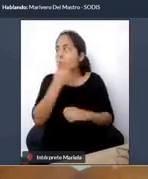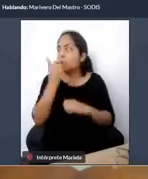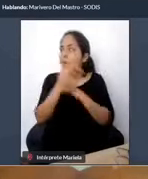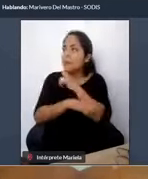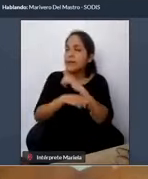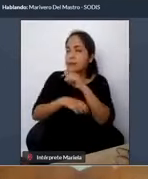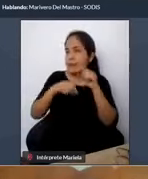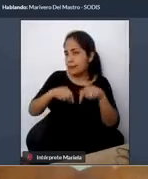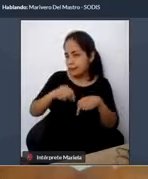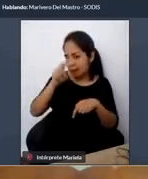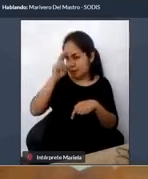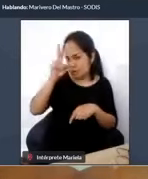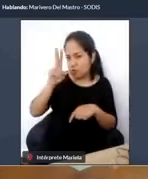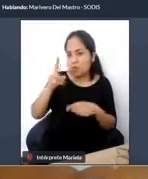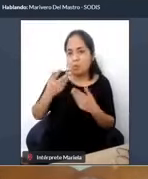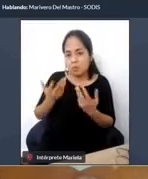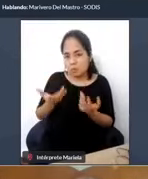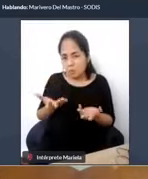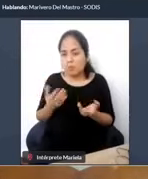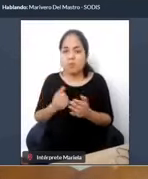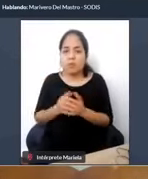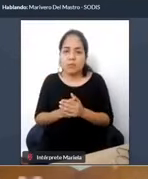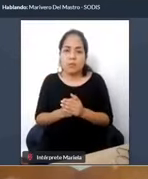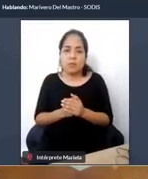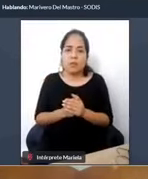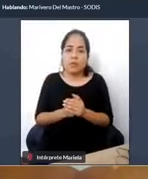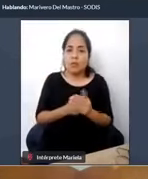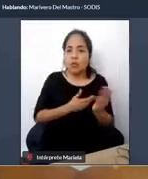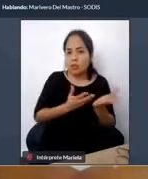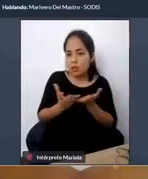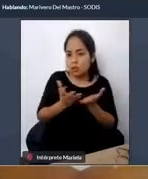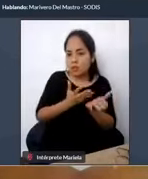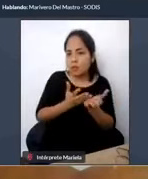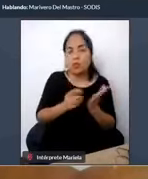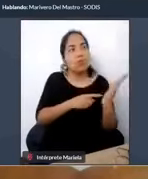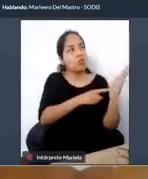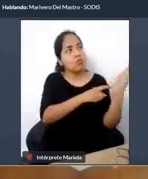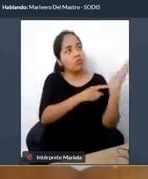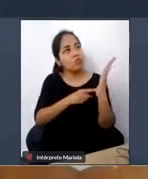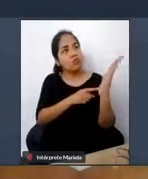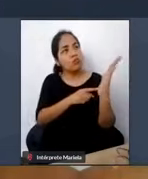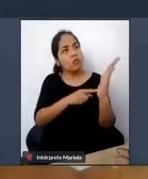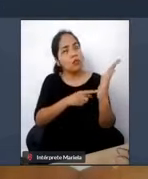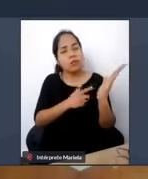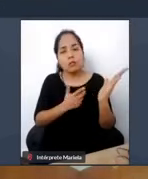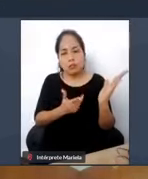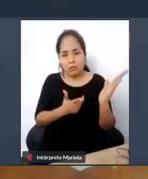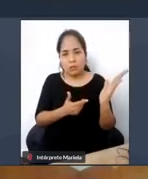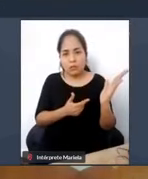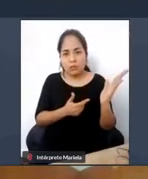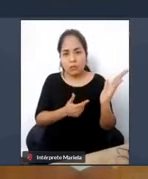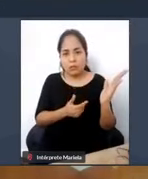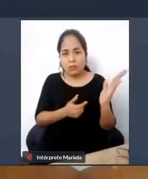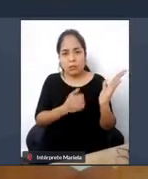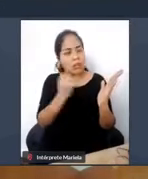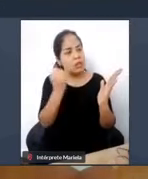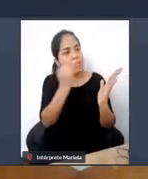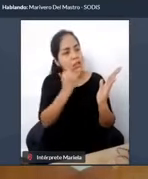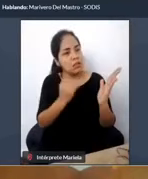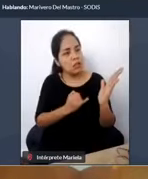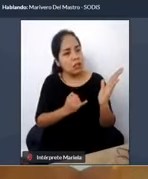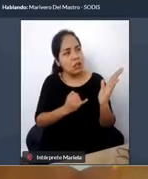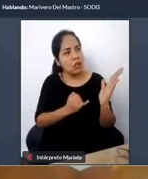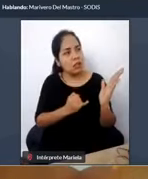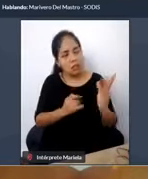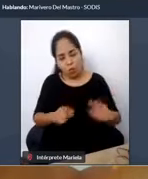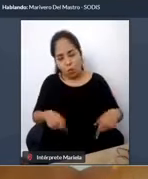general en todas las medidas de accesibilidad en los diferentes servicios que se dan siempre se muestra el diseño de una persona en